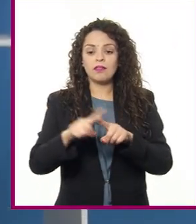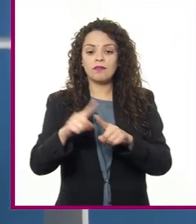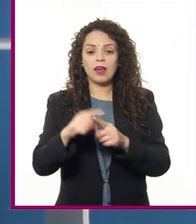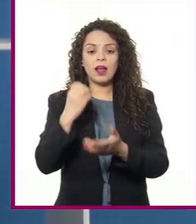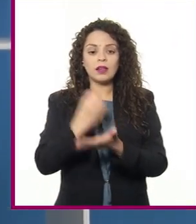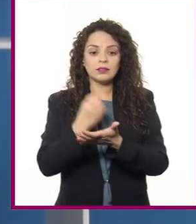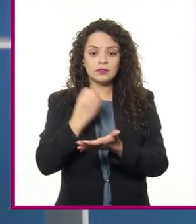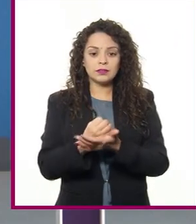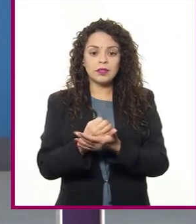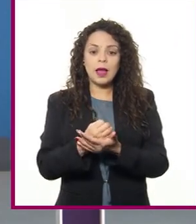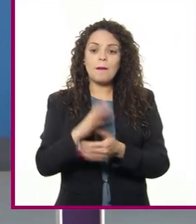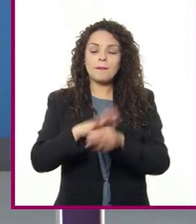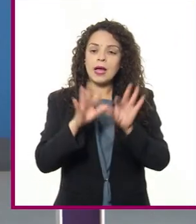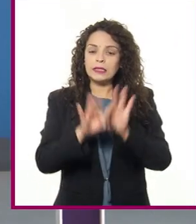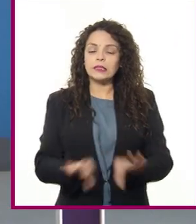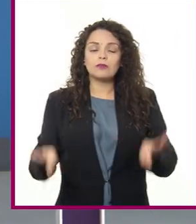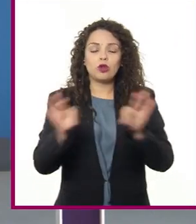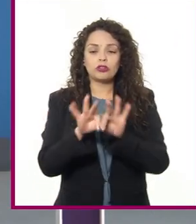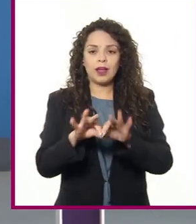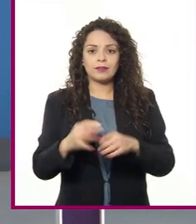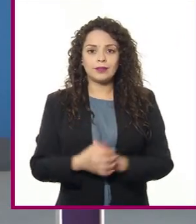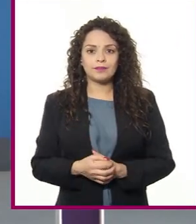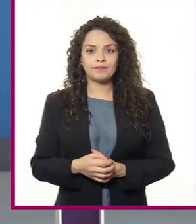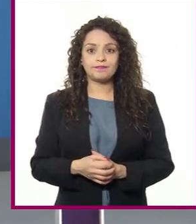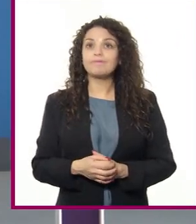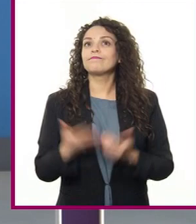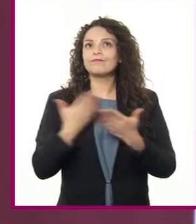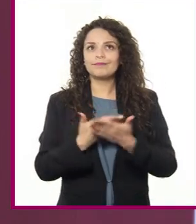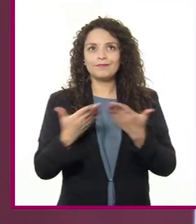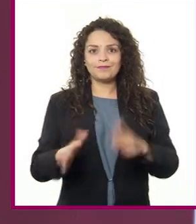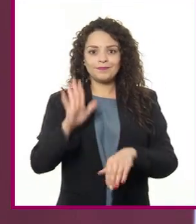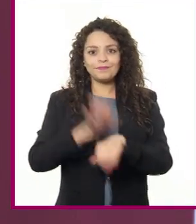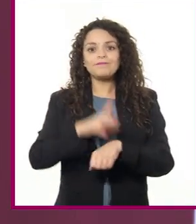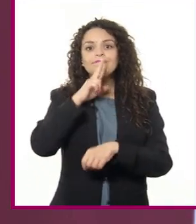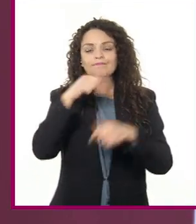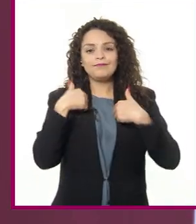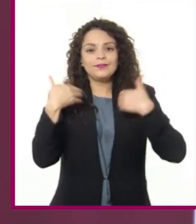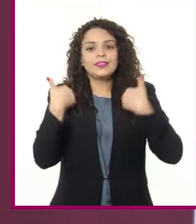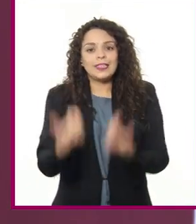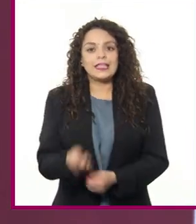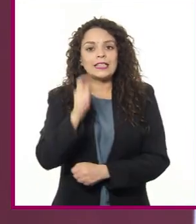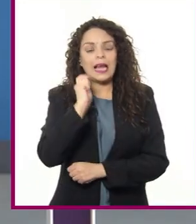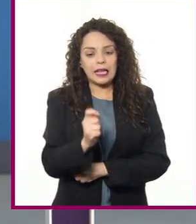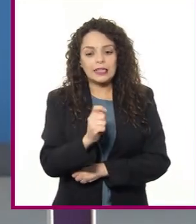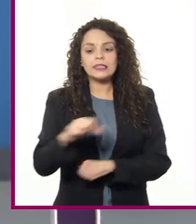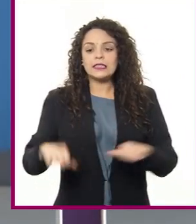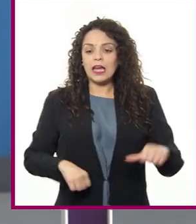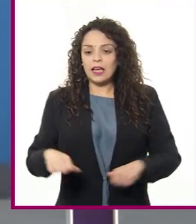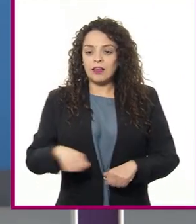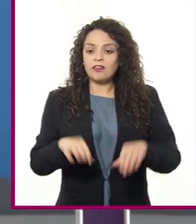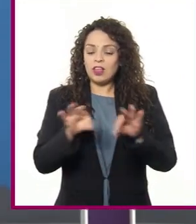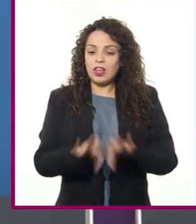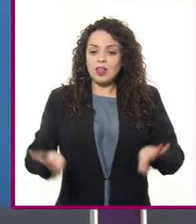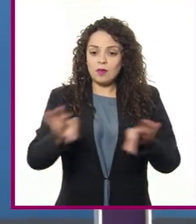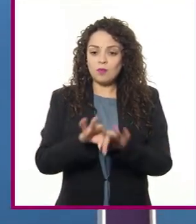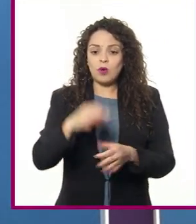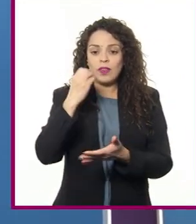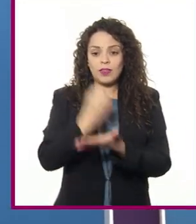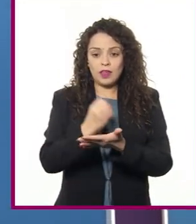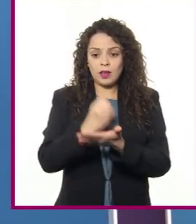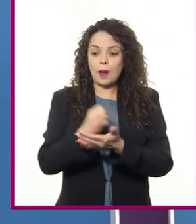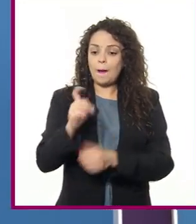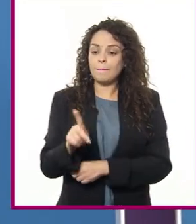económicas primarias. Ahora comprendo mejor la importancia de las actividades económicas primarias